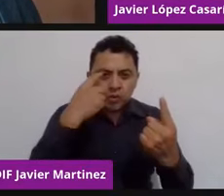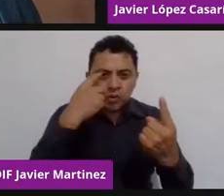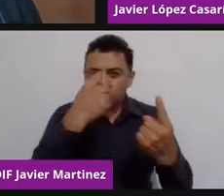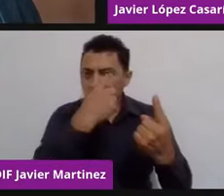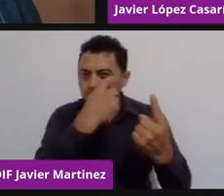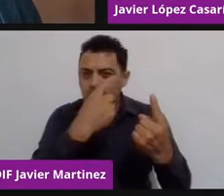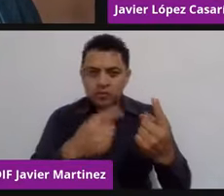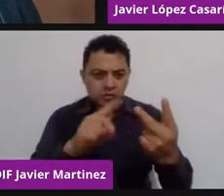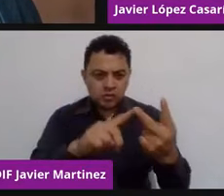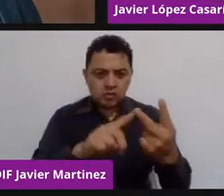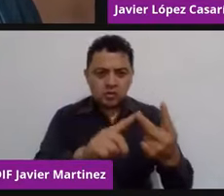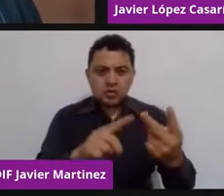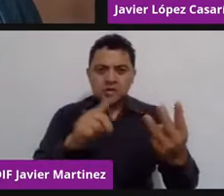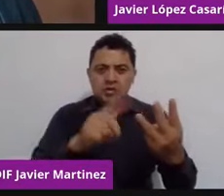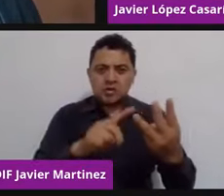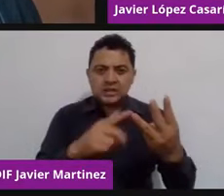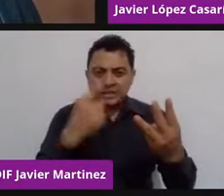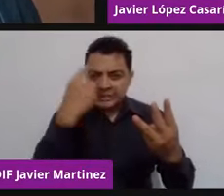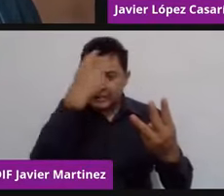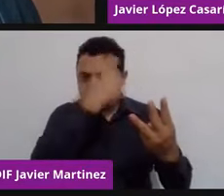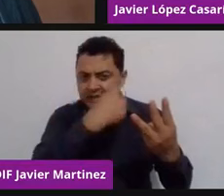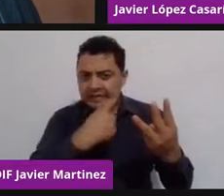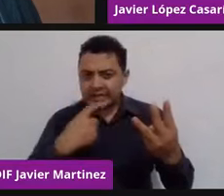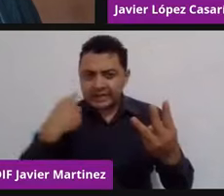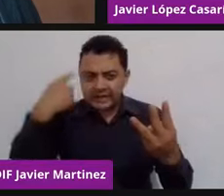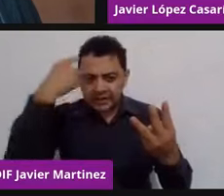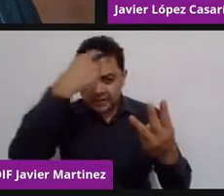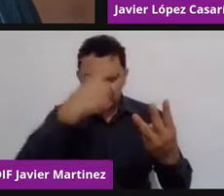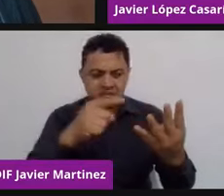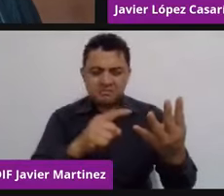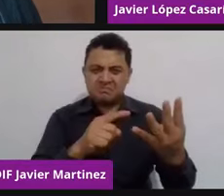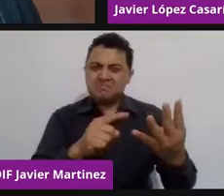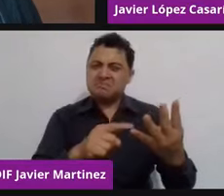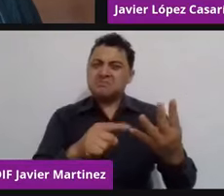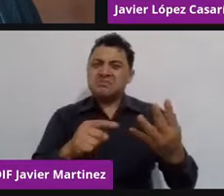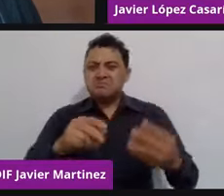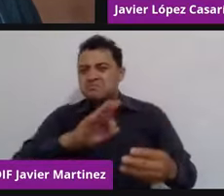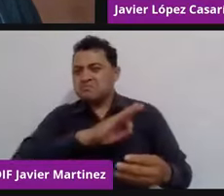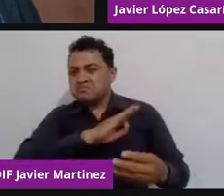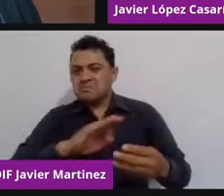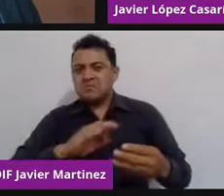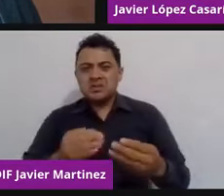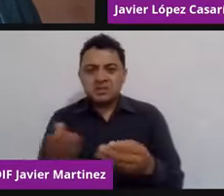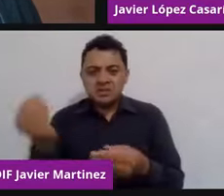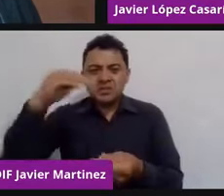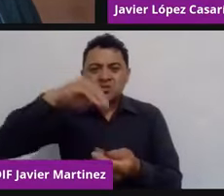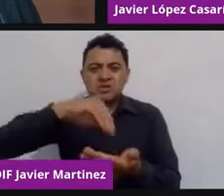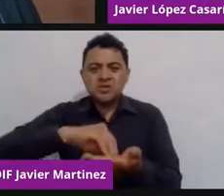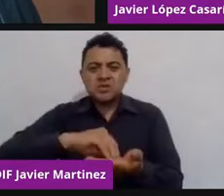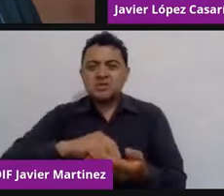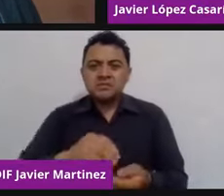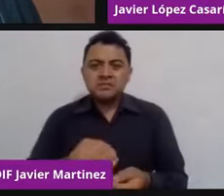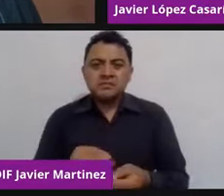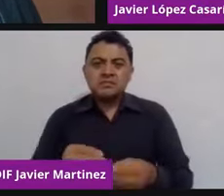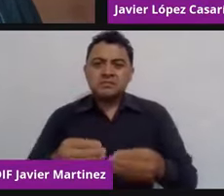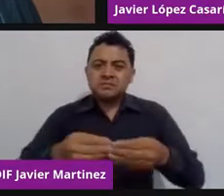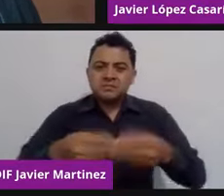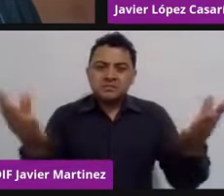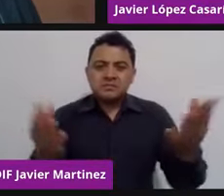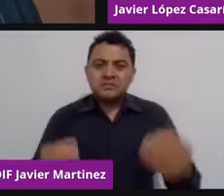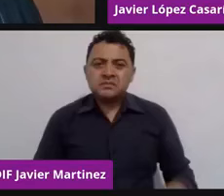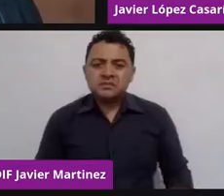construir la manera de interactuar y de, lo más importante, generar una identidad única